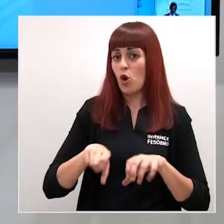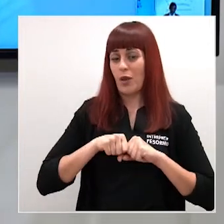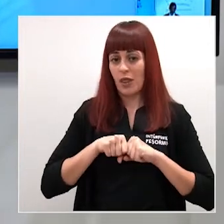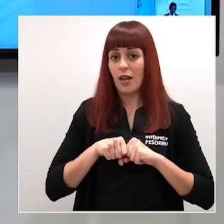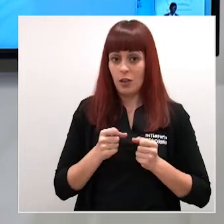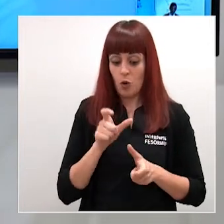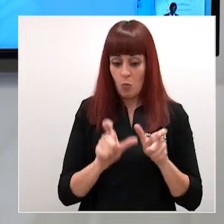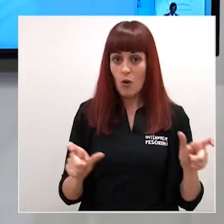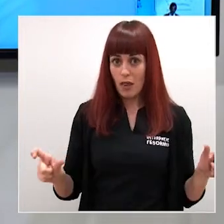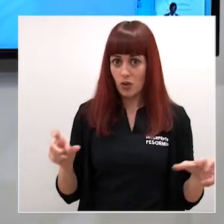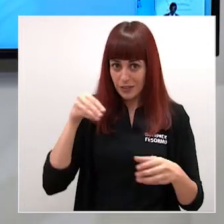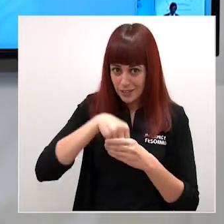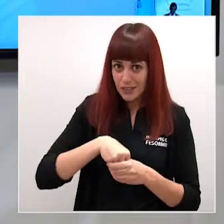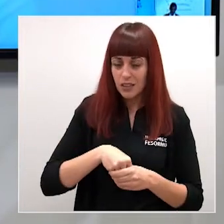base a eso